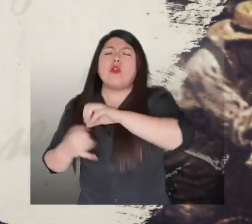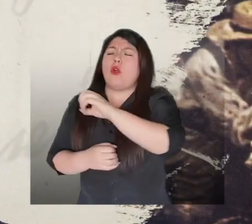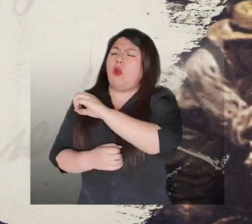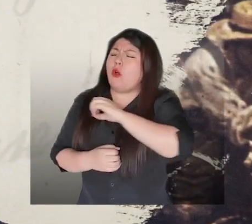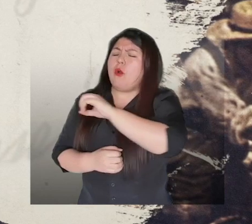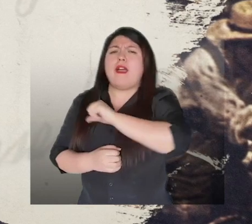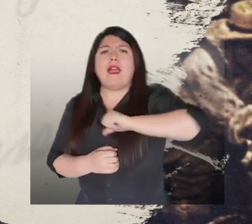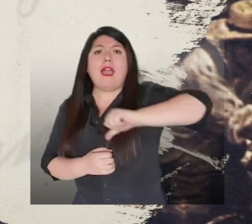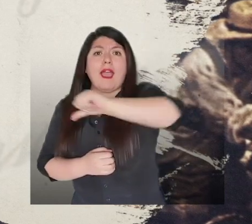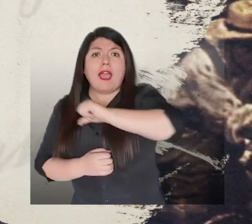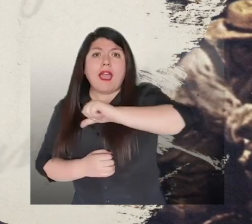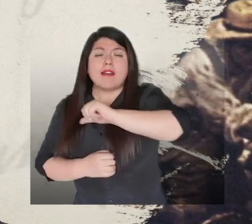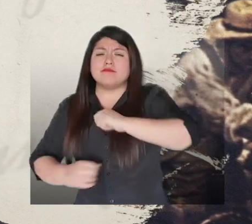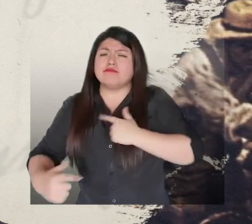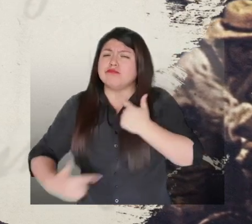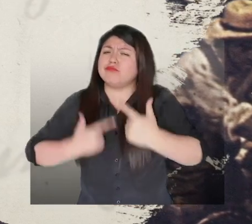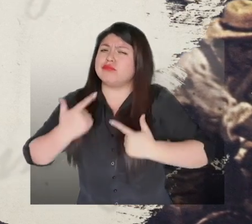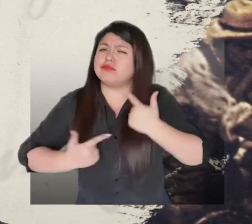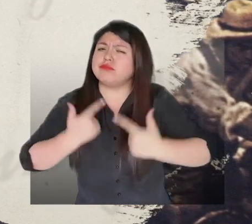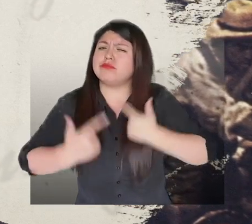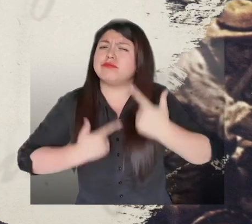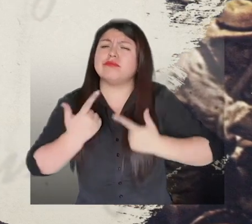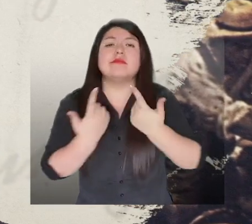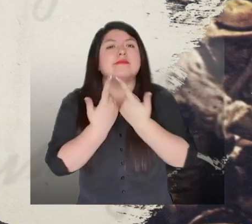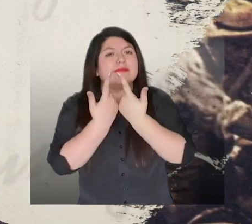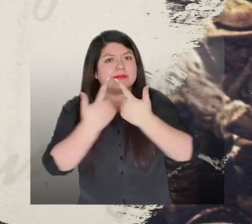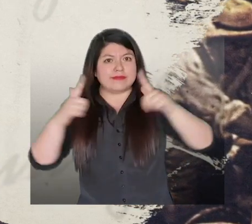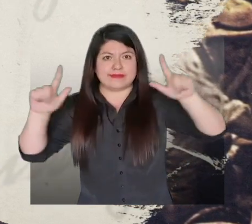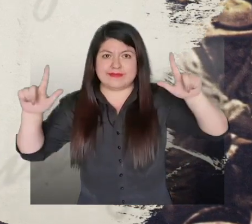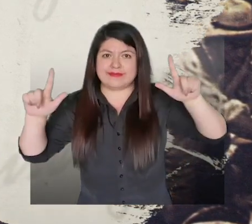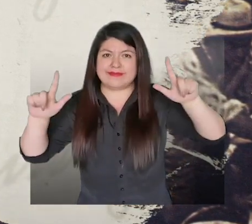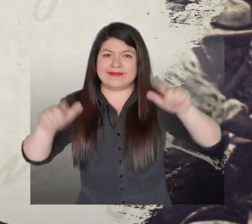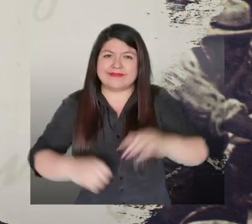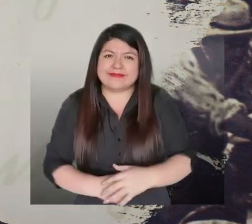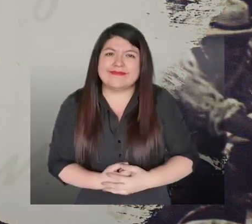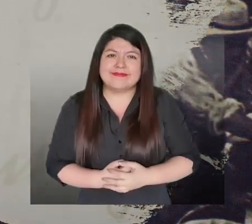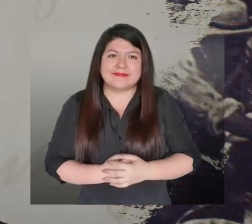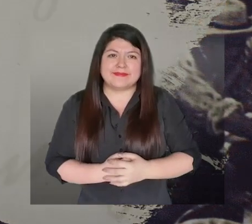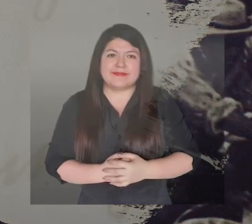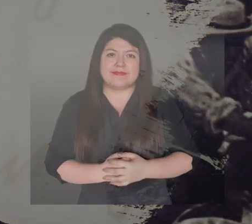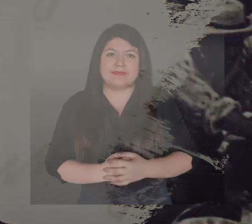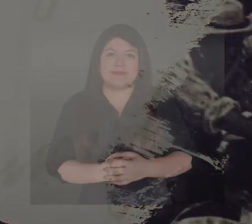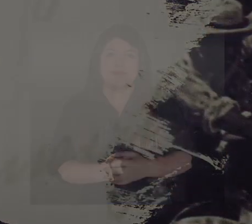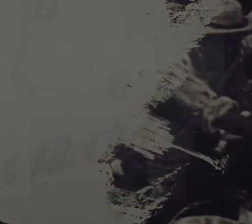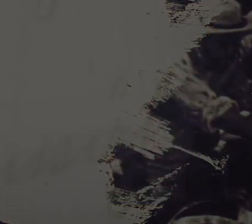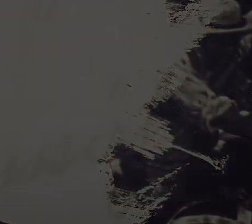Conmemoramos la Batalla de Boyacá recordando a todos los hombres y mujeres que lucharon por nuestra libertad.